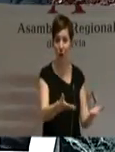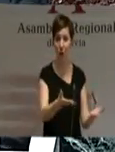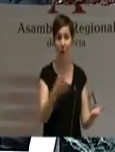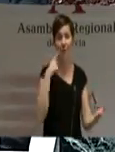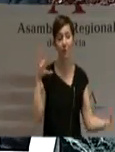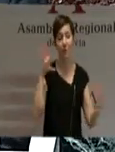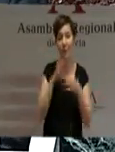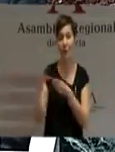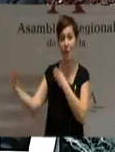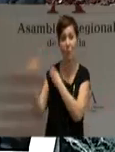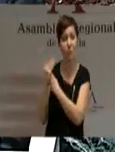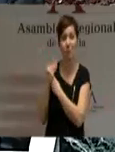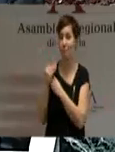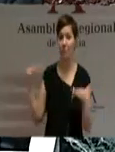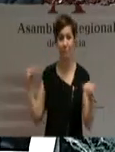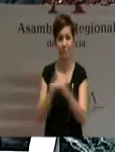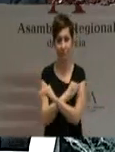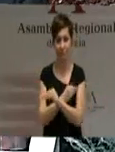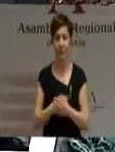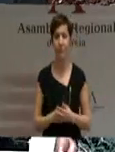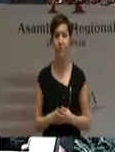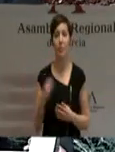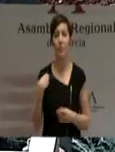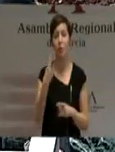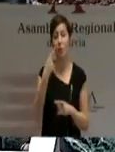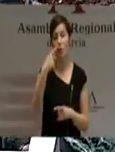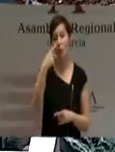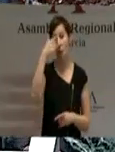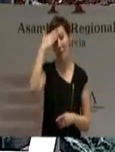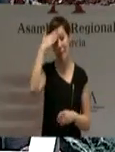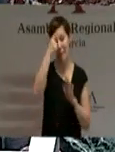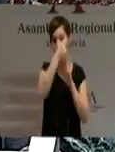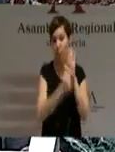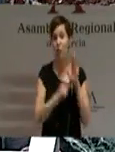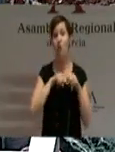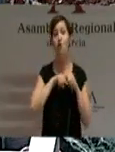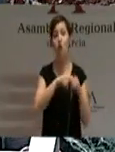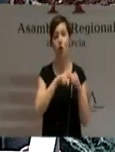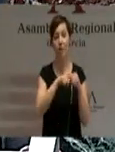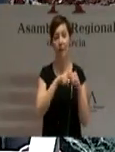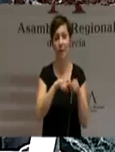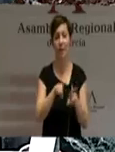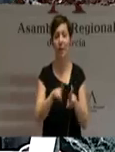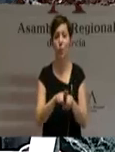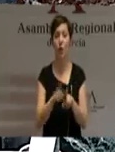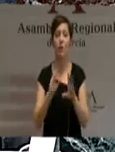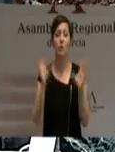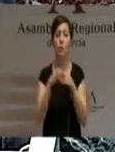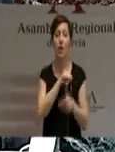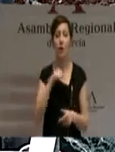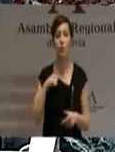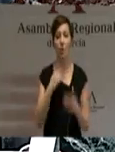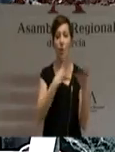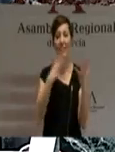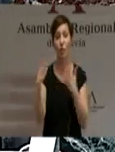financieramente. Aplicar el principio de solidaridad para que ninguna comunidad autónoma reciba recursos inferiores al 98